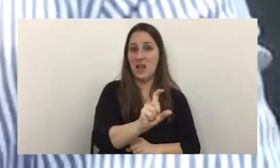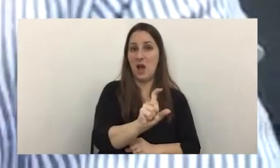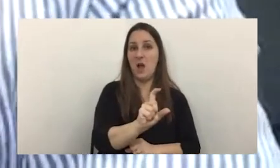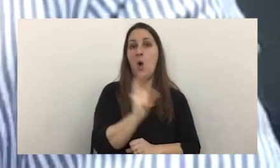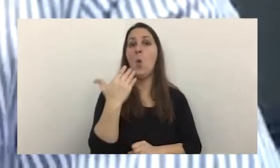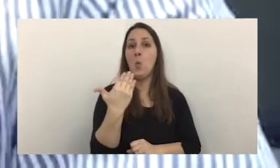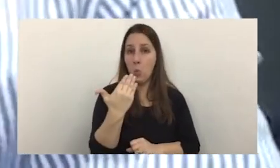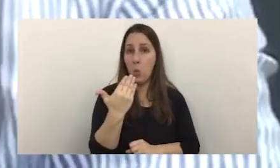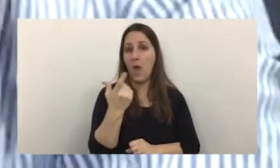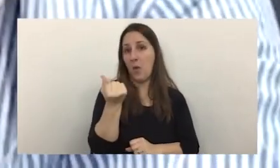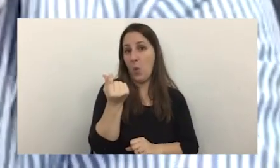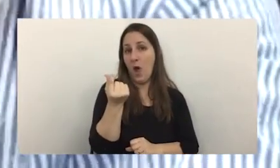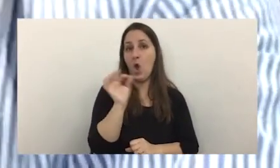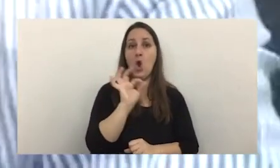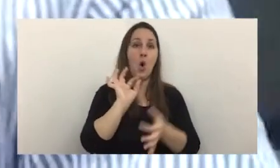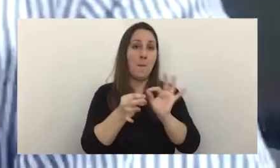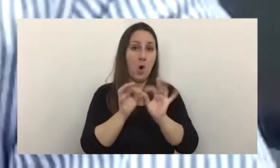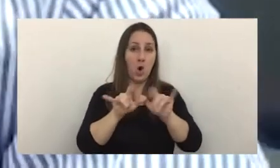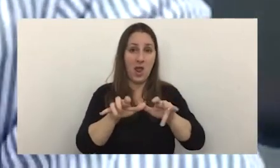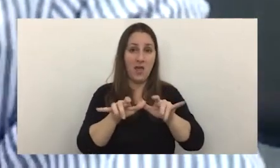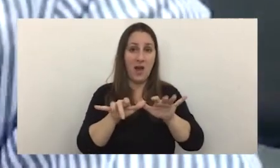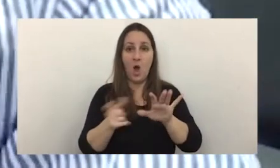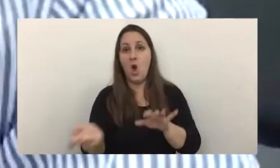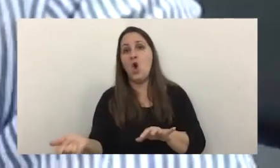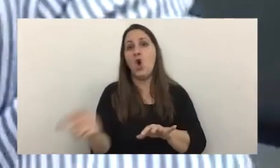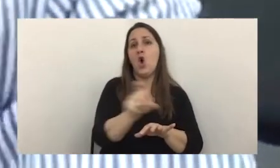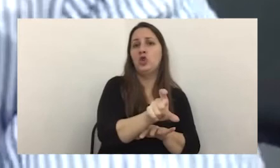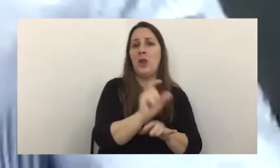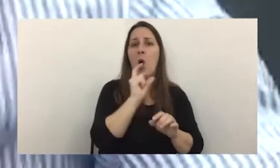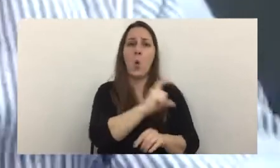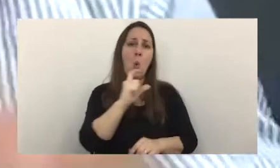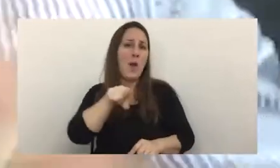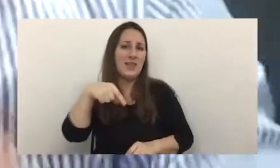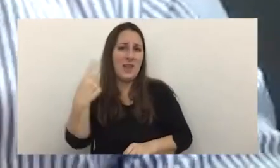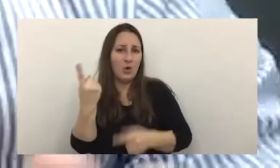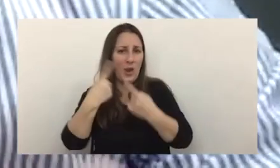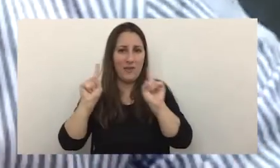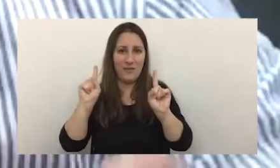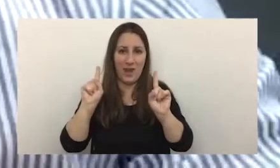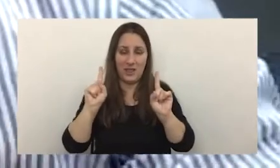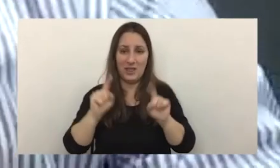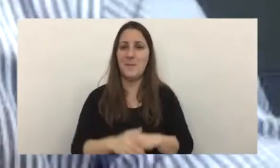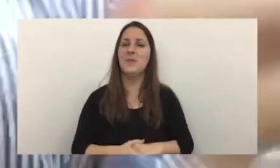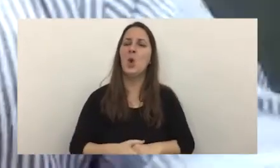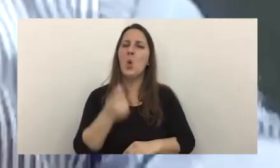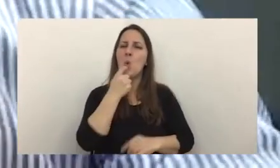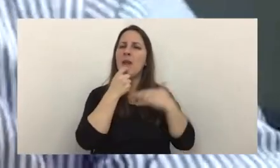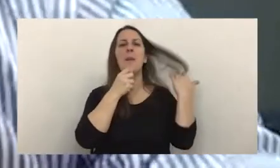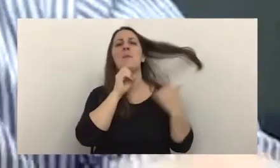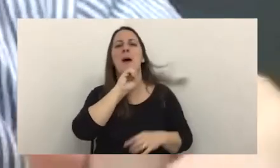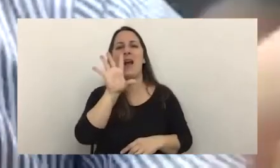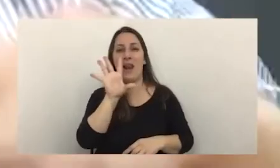puede ser en valores tradicionales o en cripto va a otra cuenta o a otra billetera el ejemplo más gráfico para